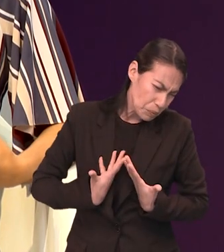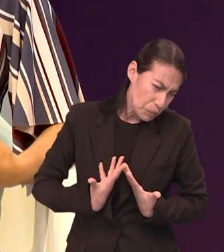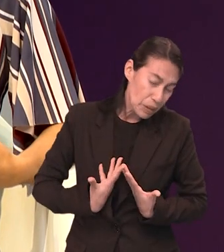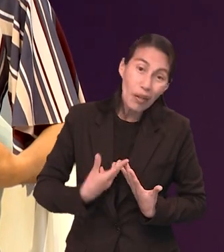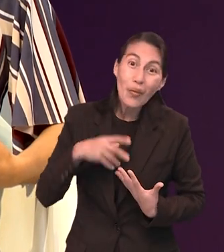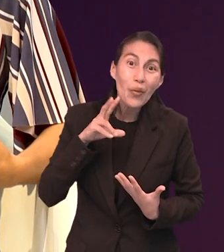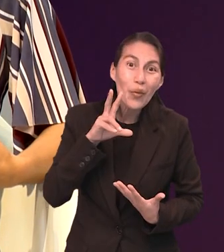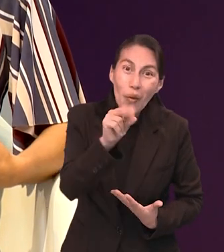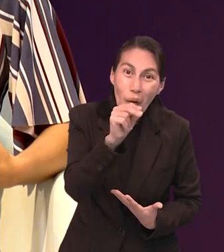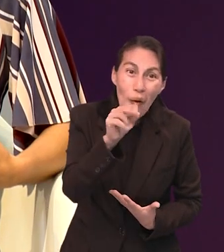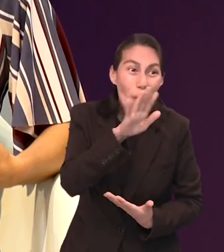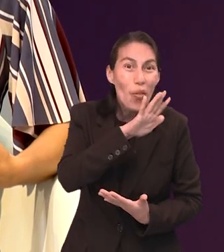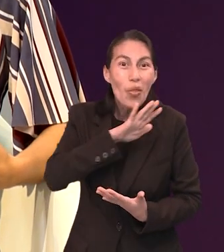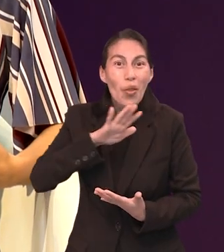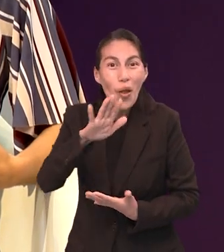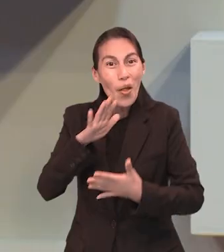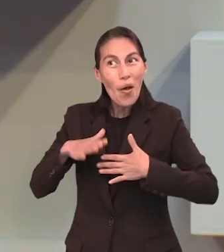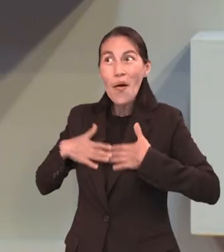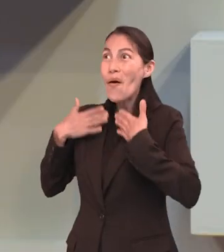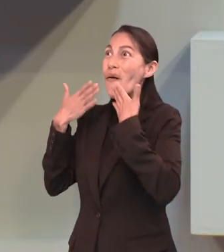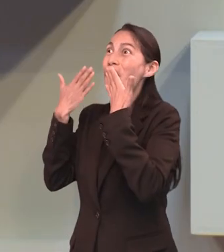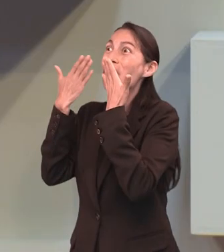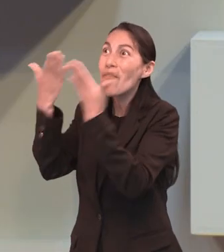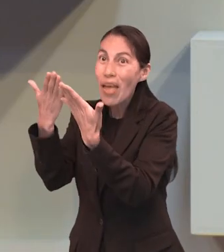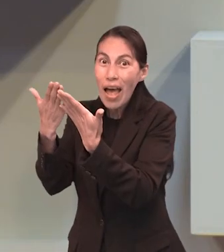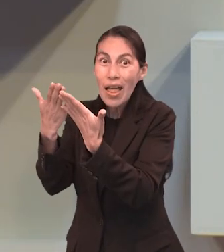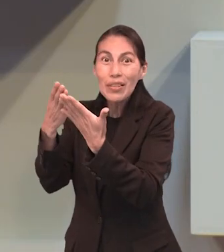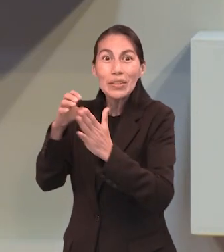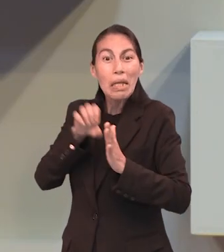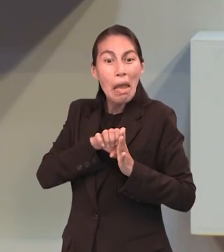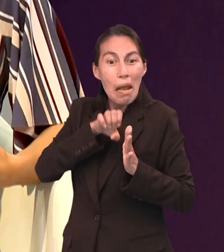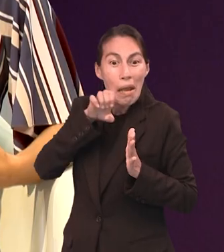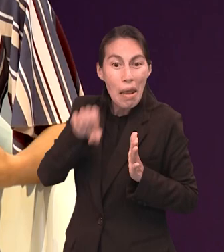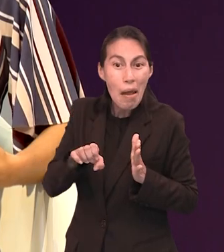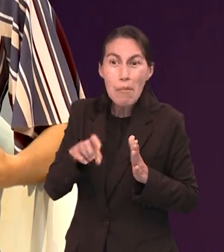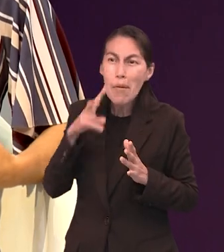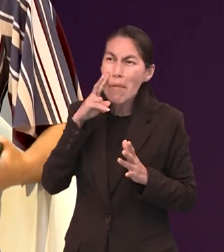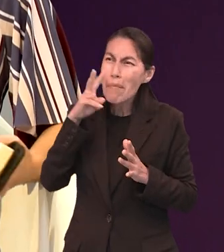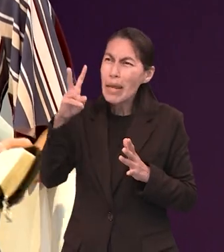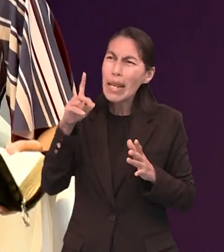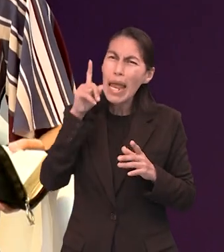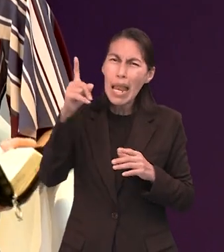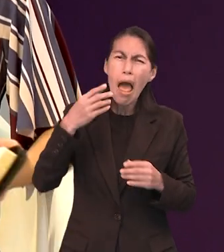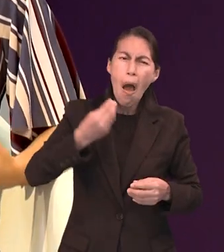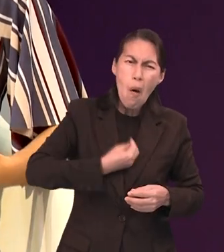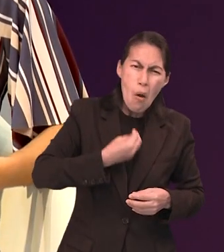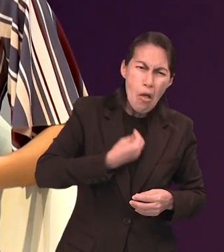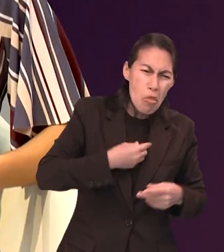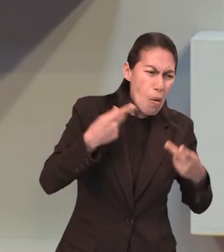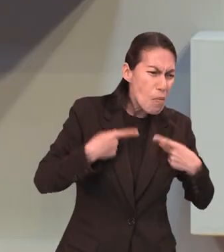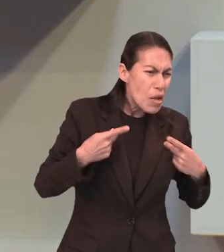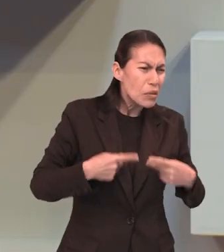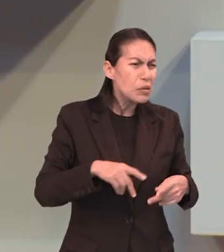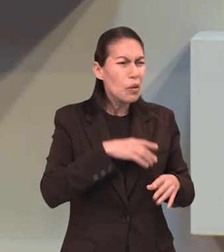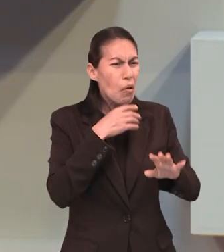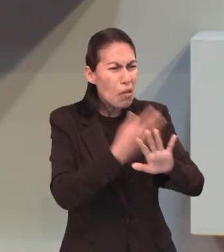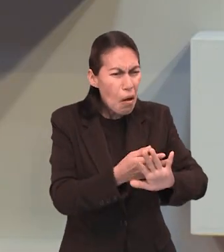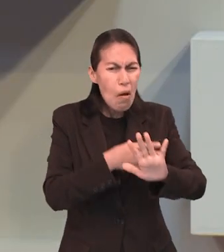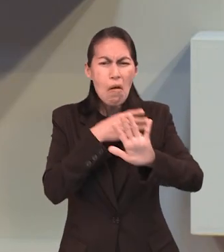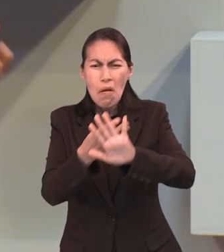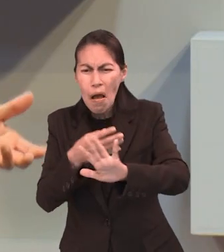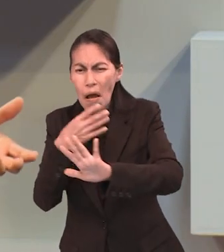Nos hace una invitación muy clara de poner nuestros ojos en Él y tomarlo como ejemplo. El sacrificio perfecto. Así es,